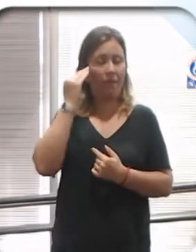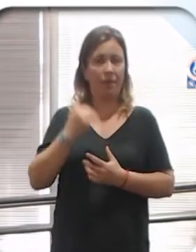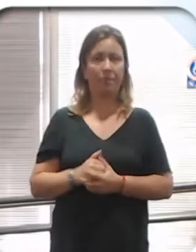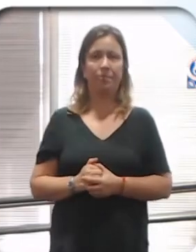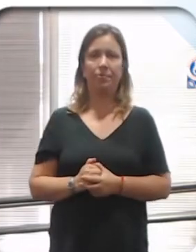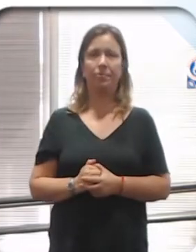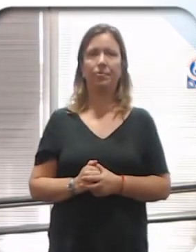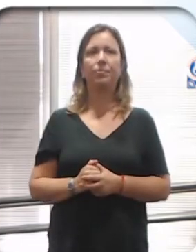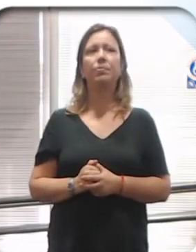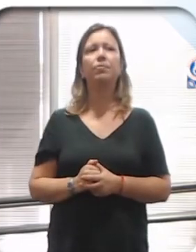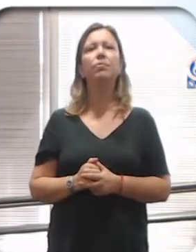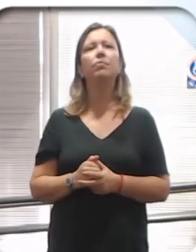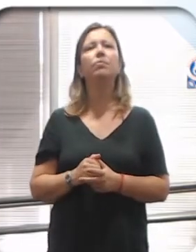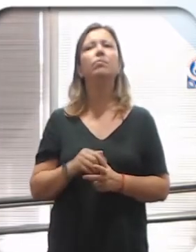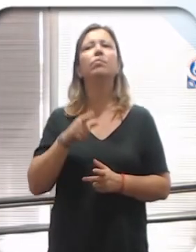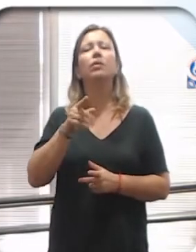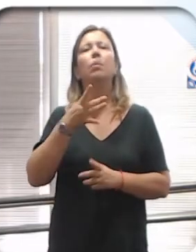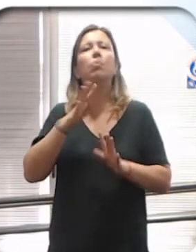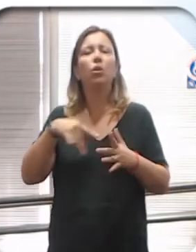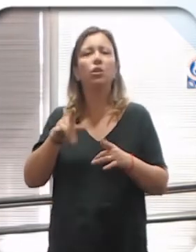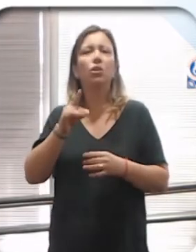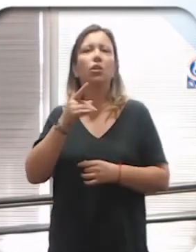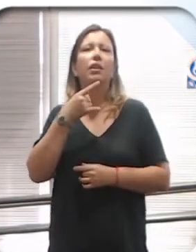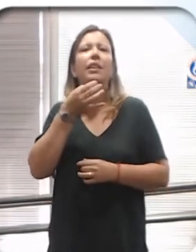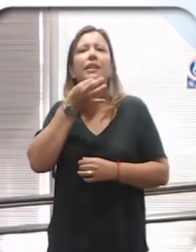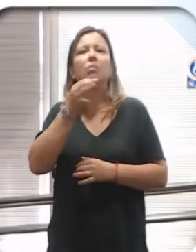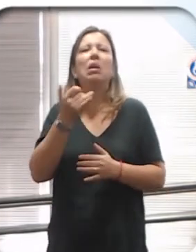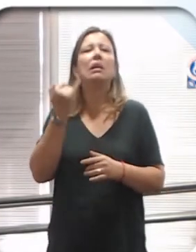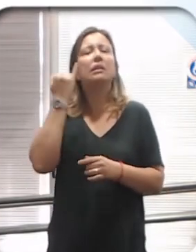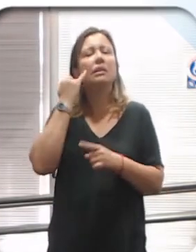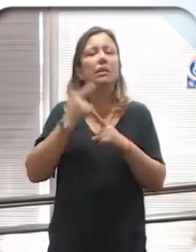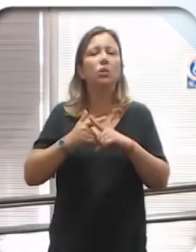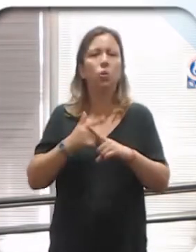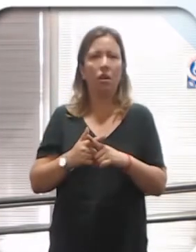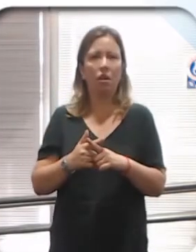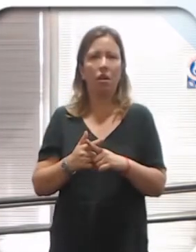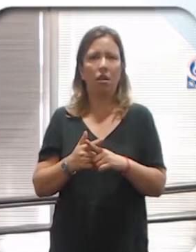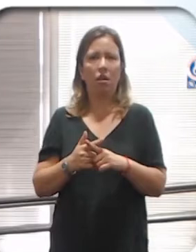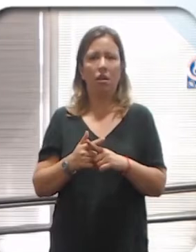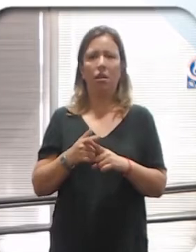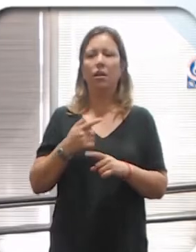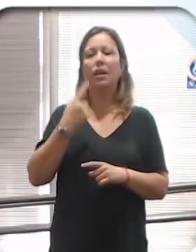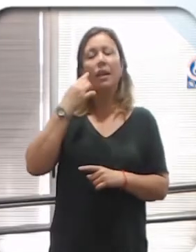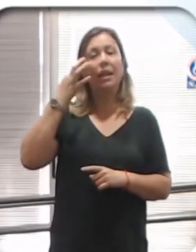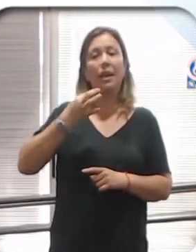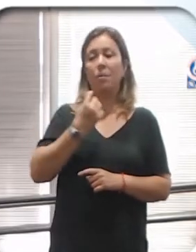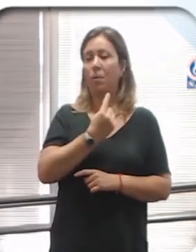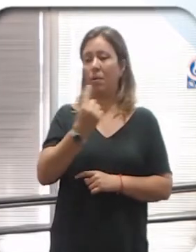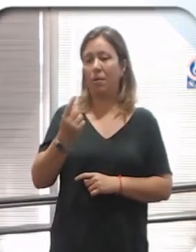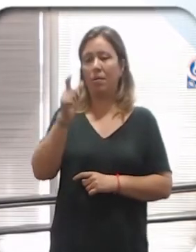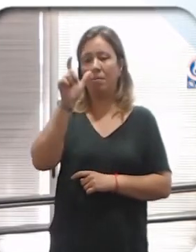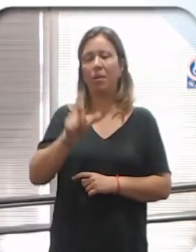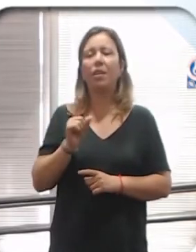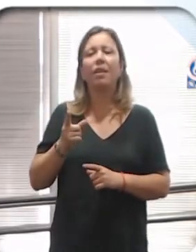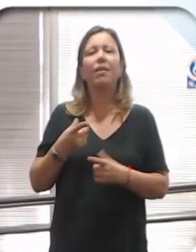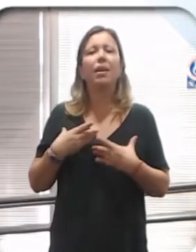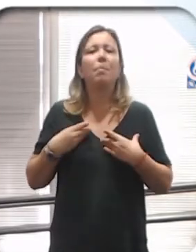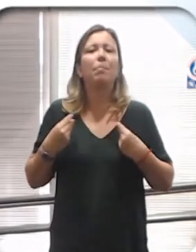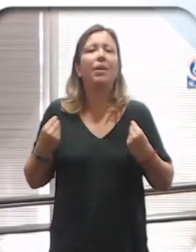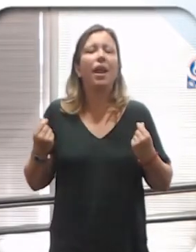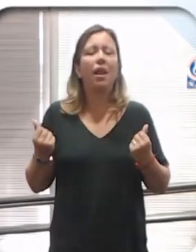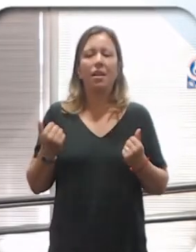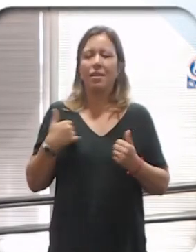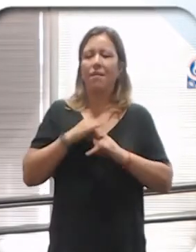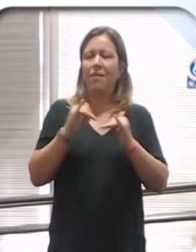Para eso, una vez que nosotros definimos lo que es la sexualidad y queremos que la sexualidad de las personas sean placenteras,